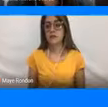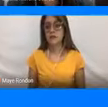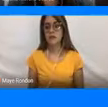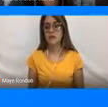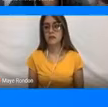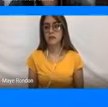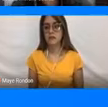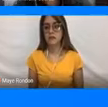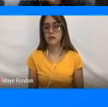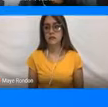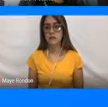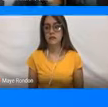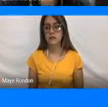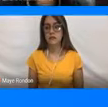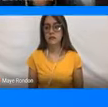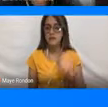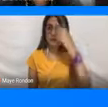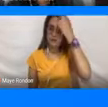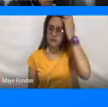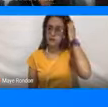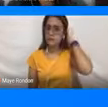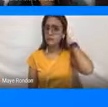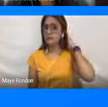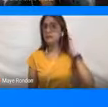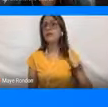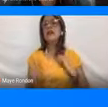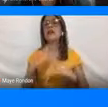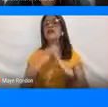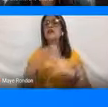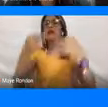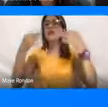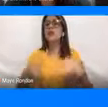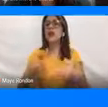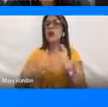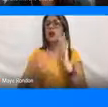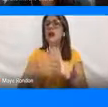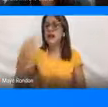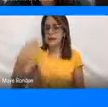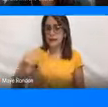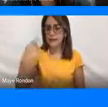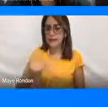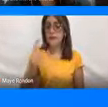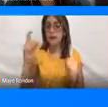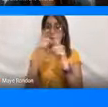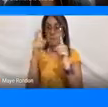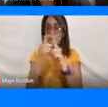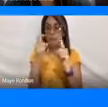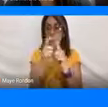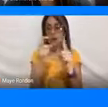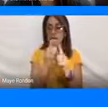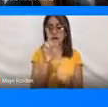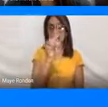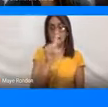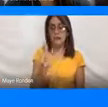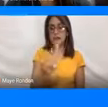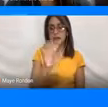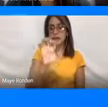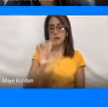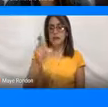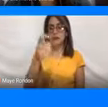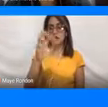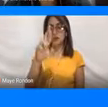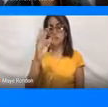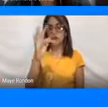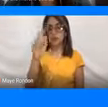Bueno, entremos en materia. ¿Qué es la seguridad? Este término proviene del latín seguritas, y nos